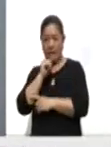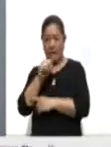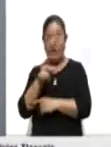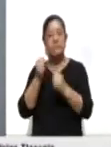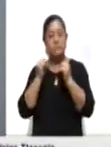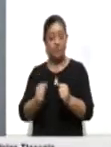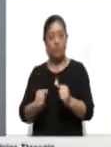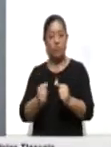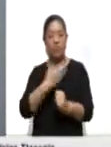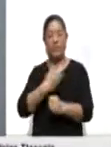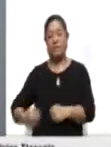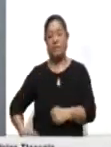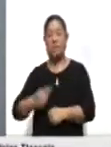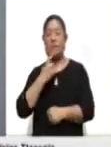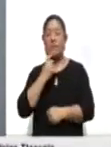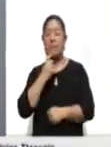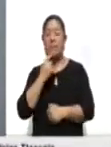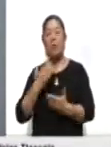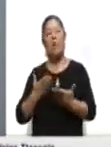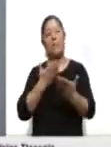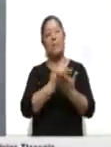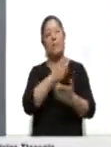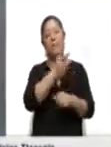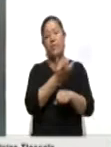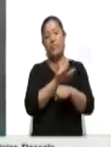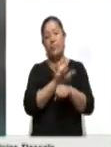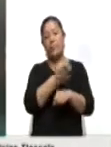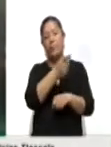Obrador al reiterar propuesta a Estados Unidos.